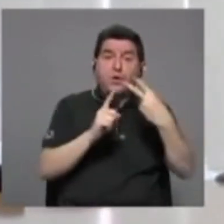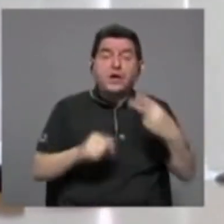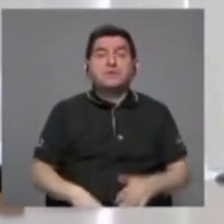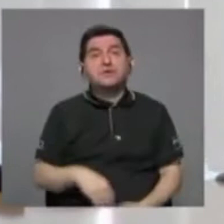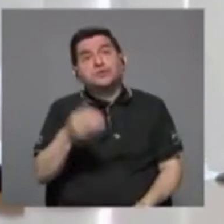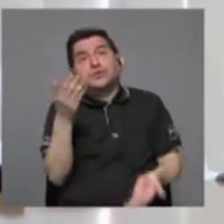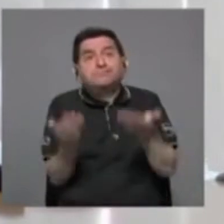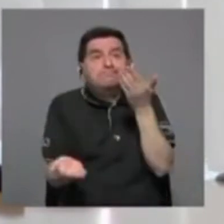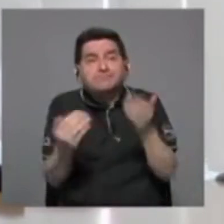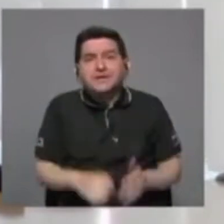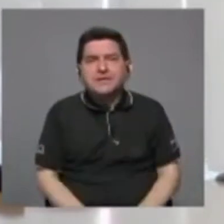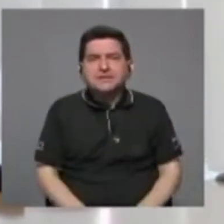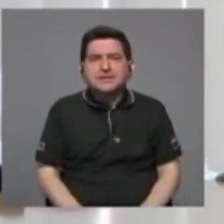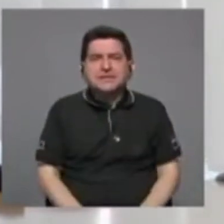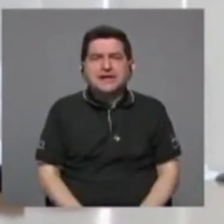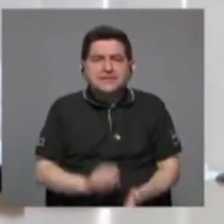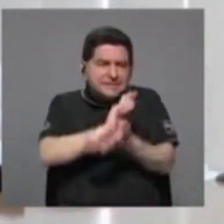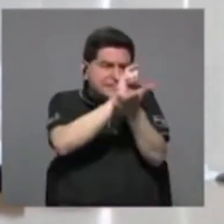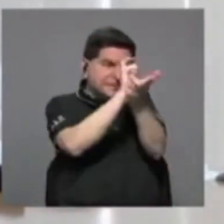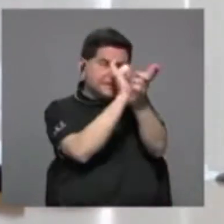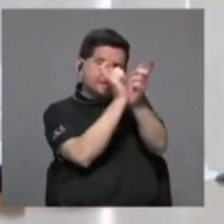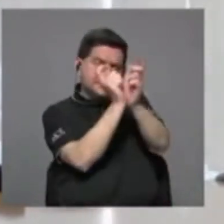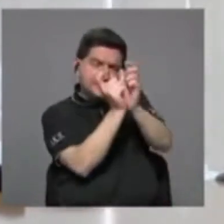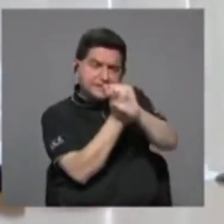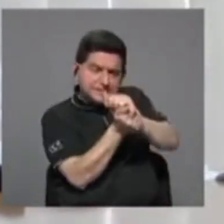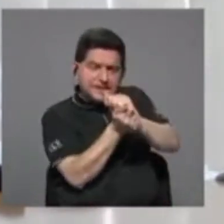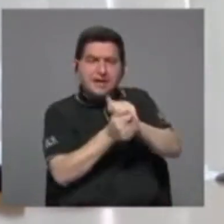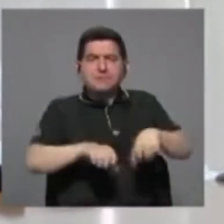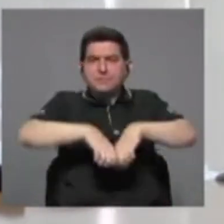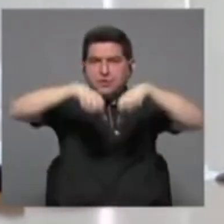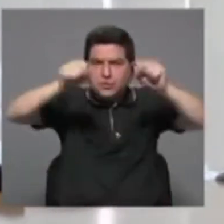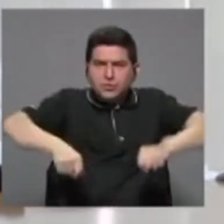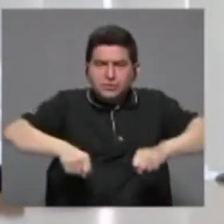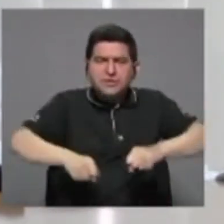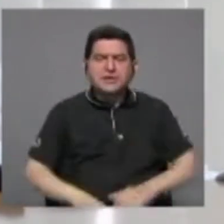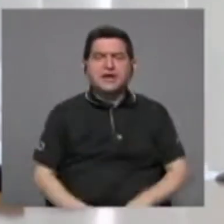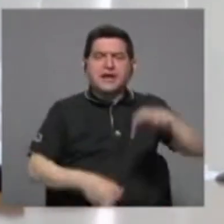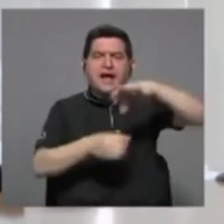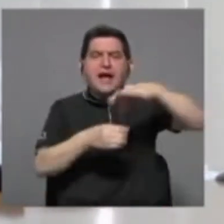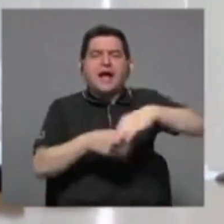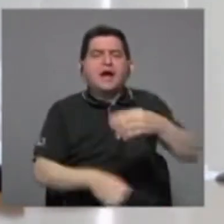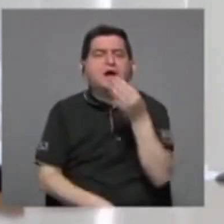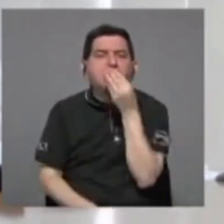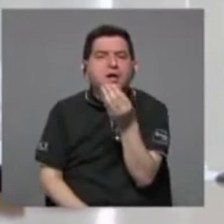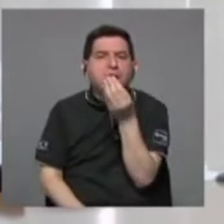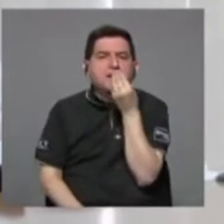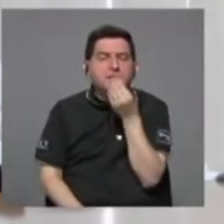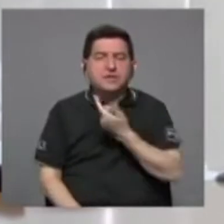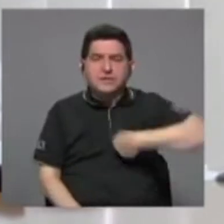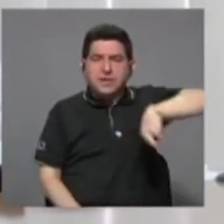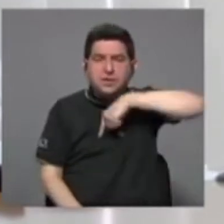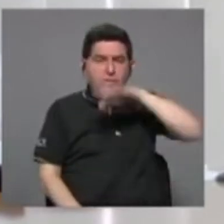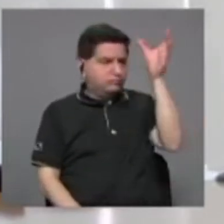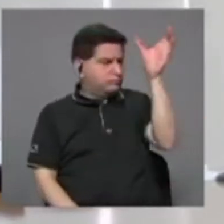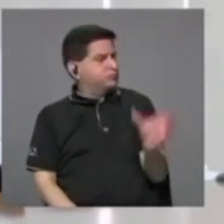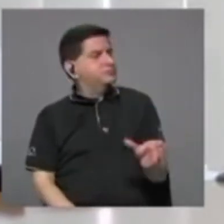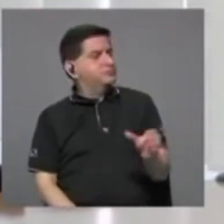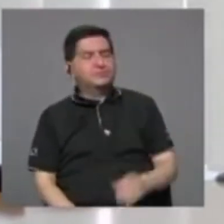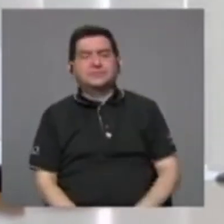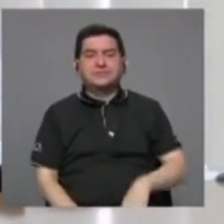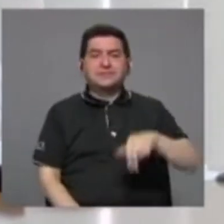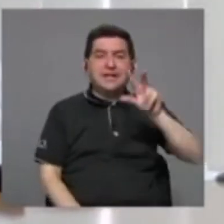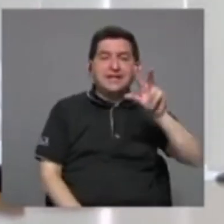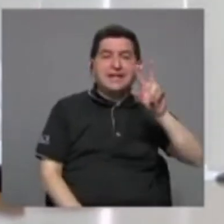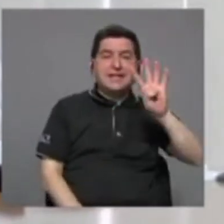sería emprender la transformación de los sistemas agroalimentarios de nuestro continente. 34